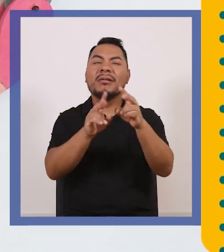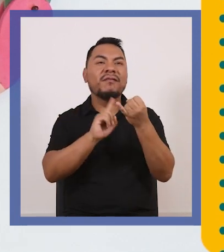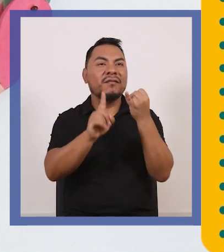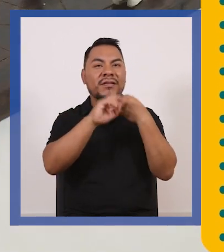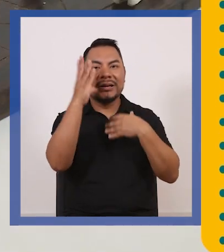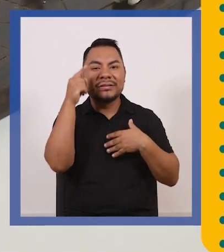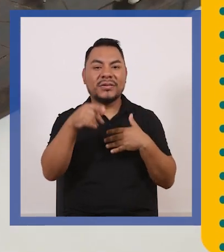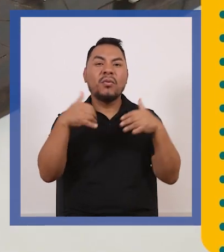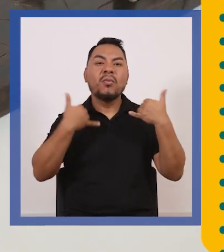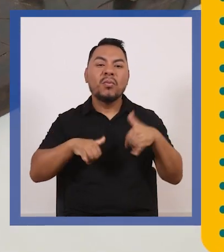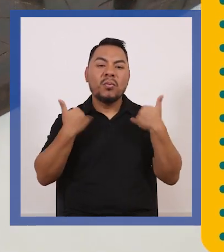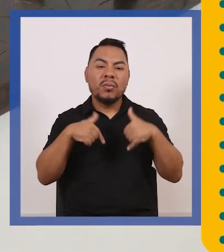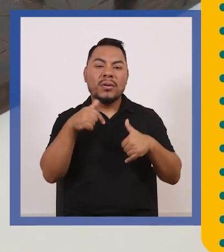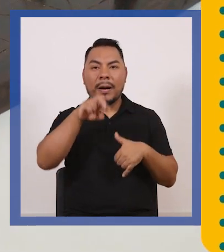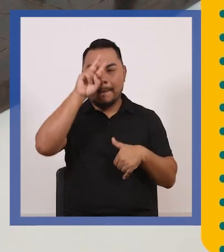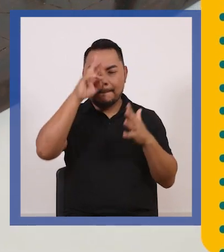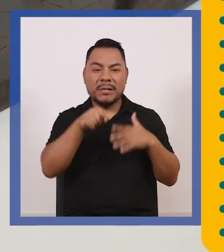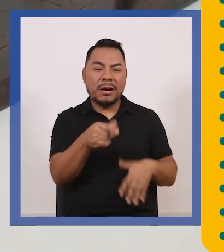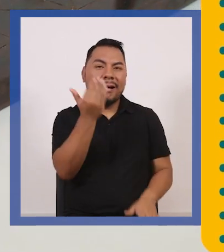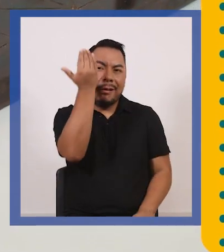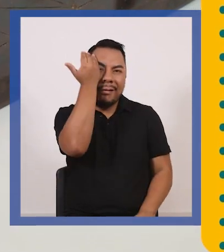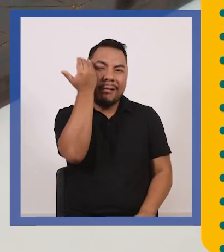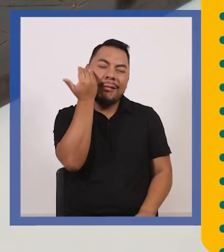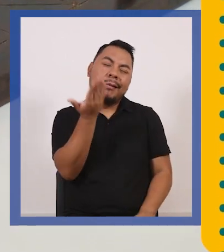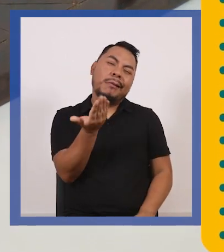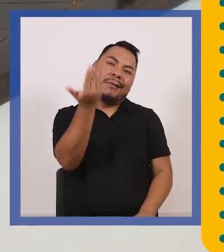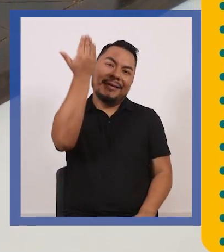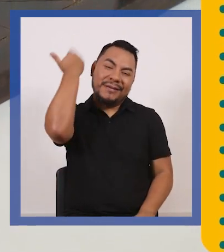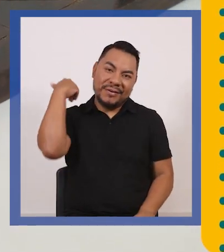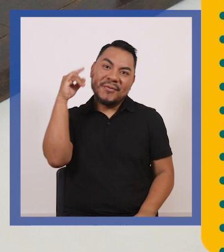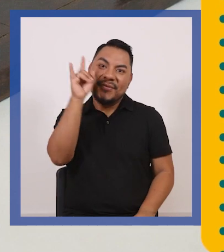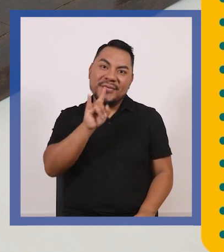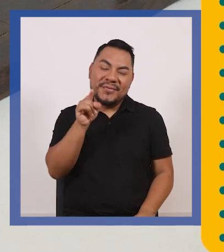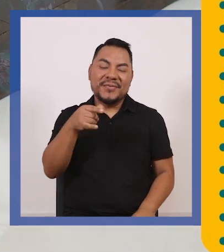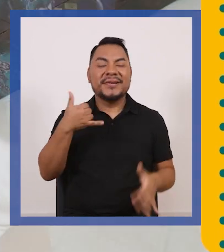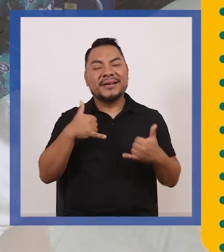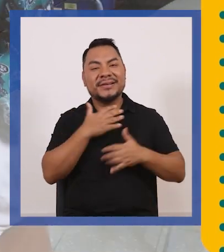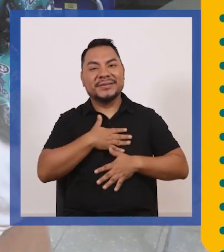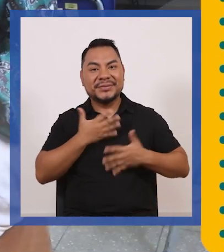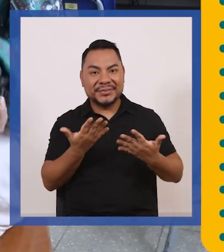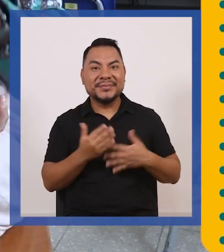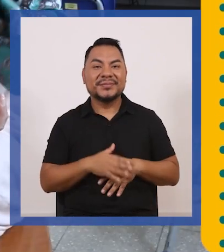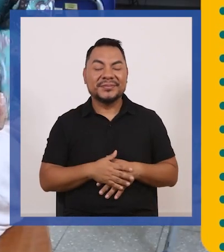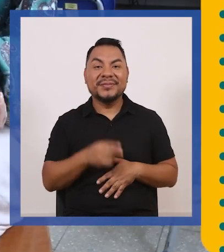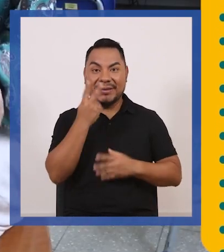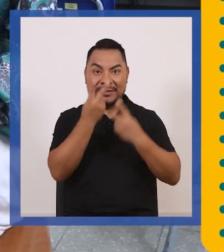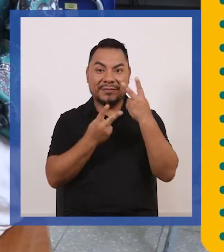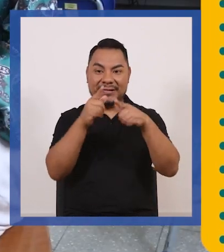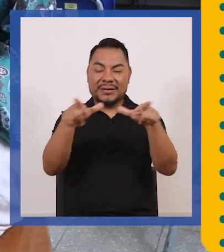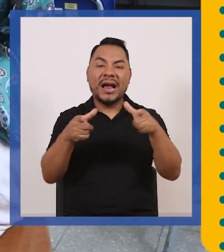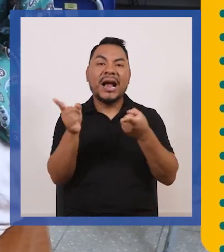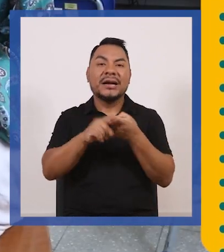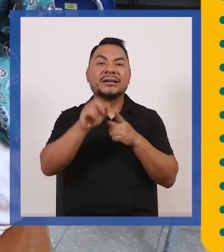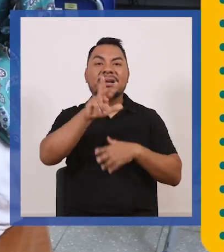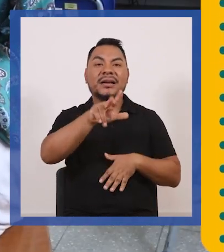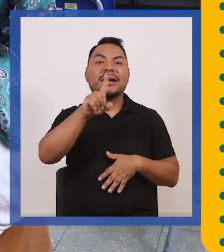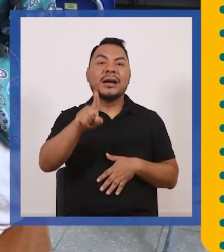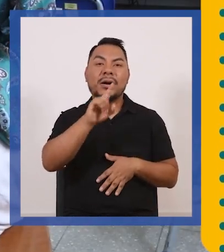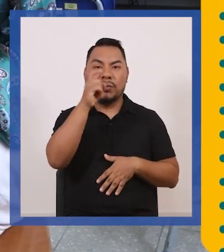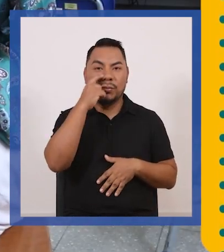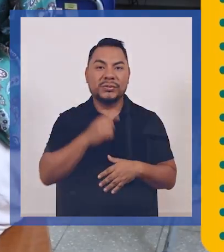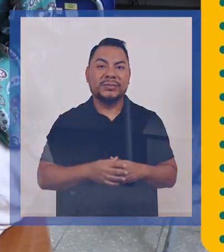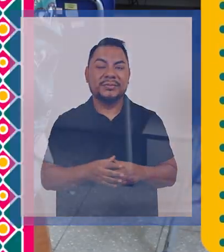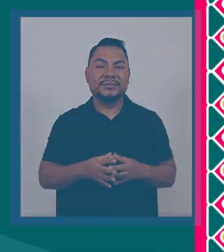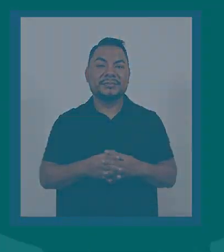experimentar con juguetes y juegos peruanos que nuestros antepasados usaban para entretenerte visítala hasta el 31